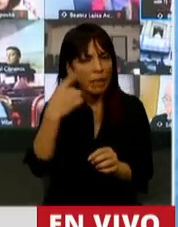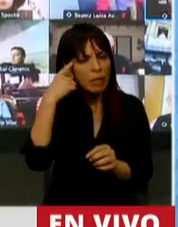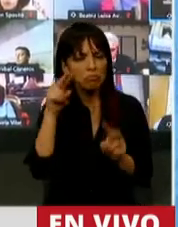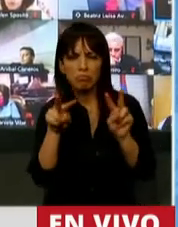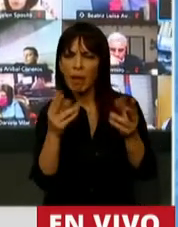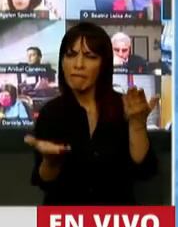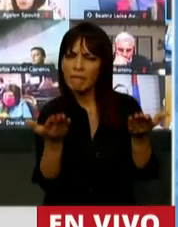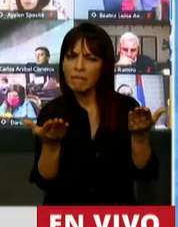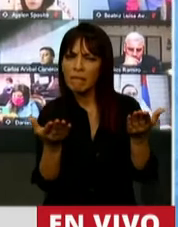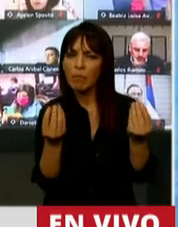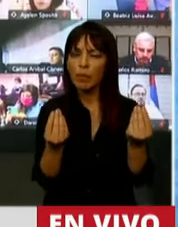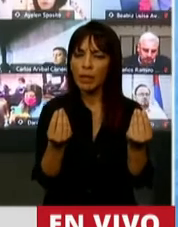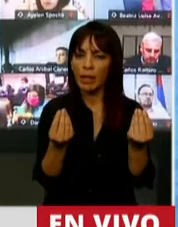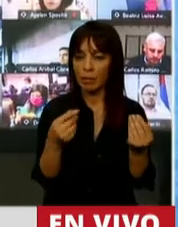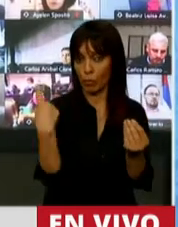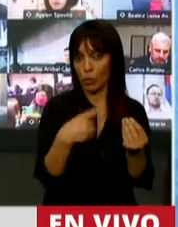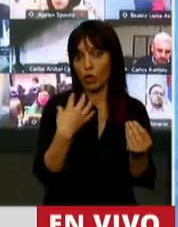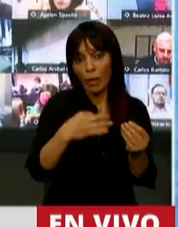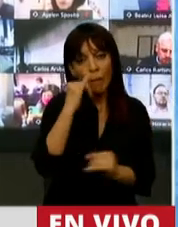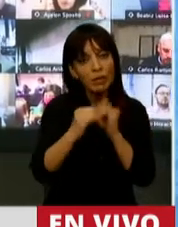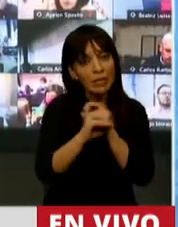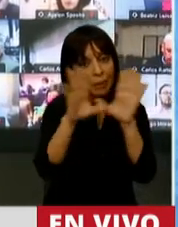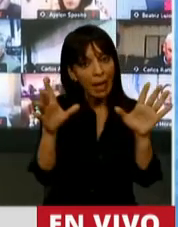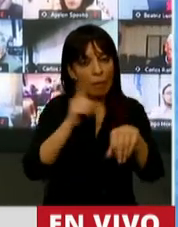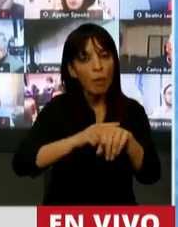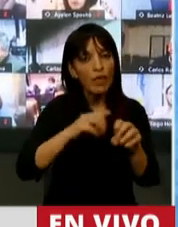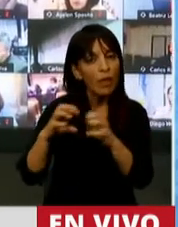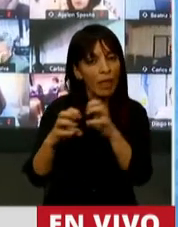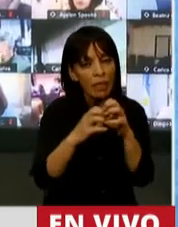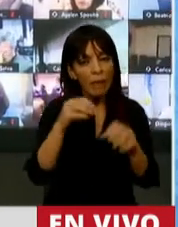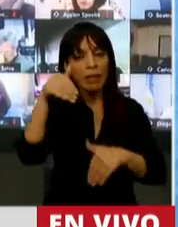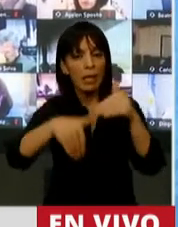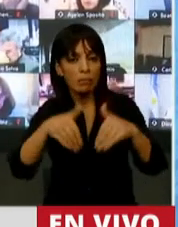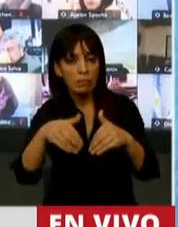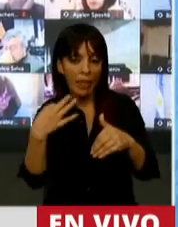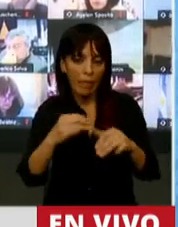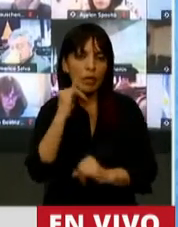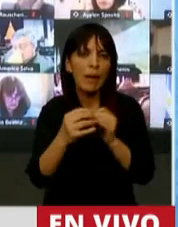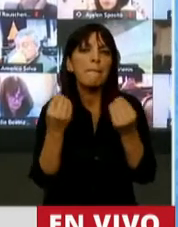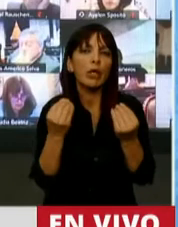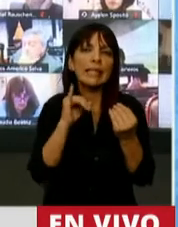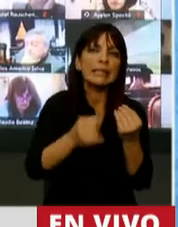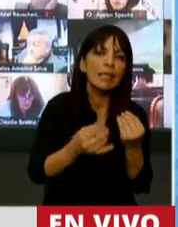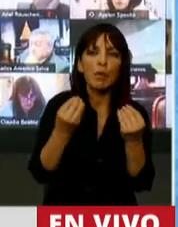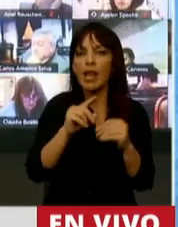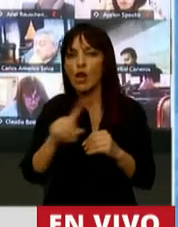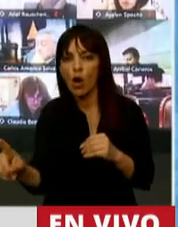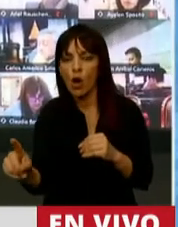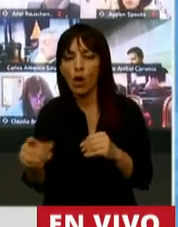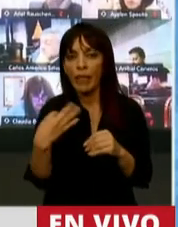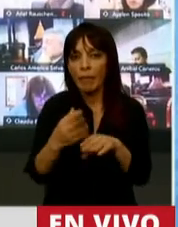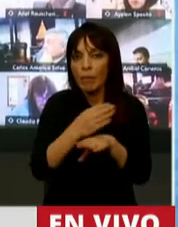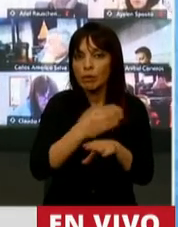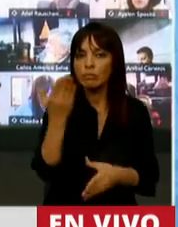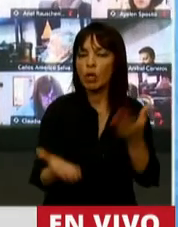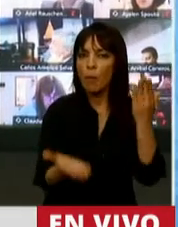justamente porque rendimos cuenta cuando debatimos y cuando votamos por qué vamos a hacer esto y lo comparamos